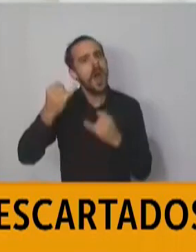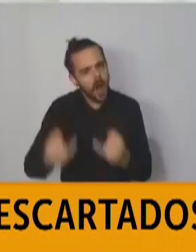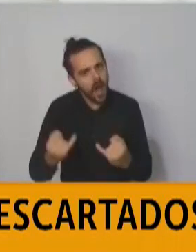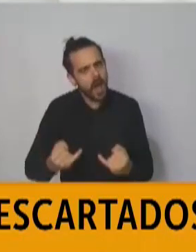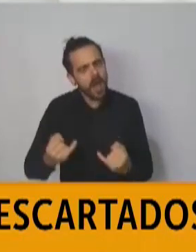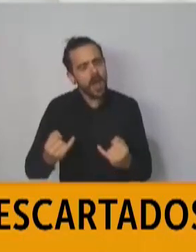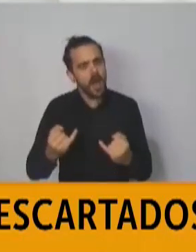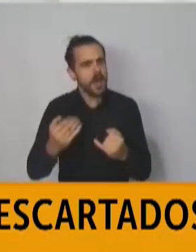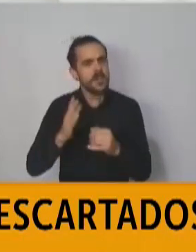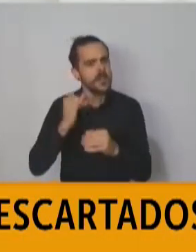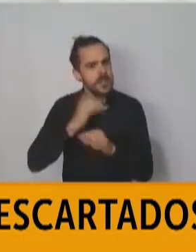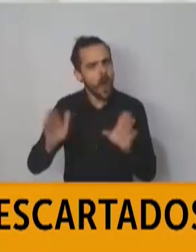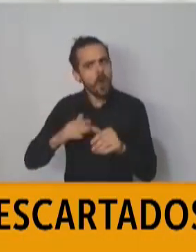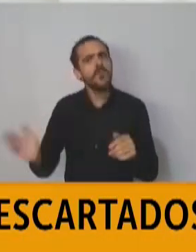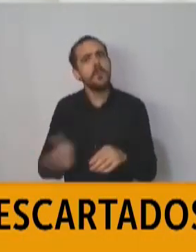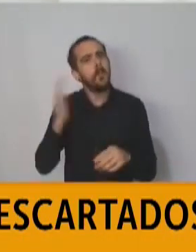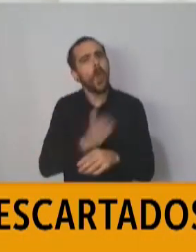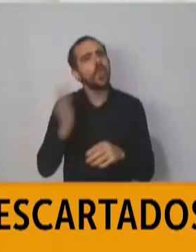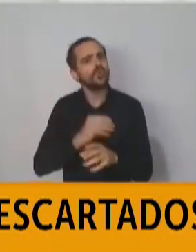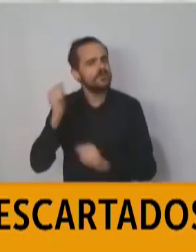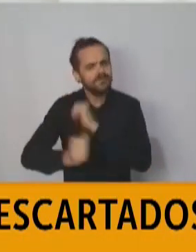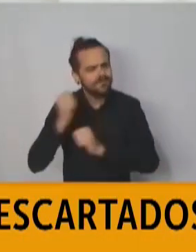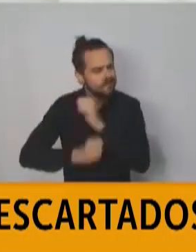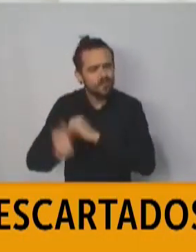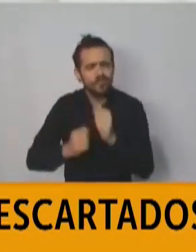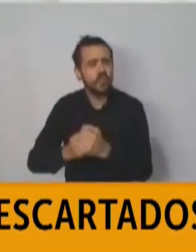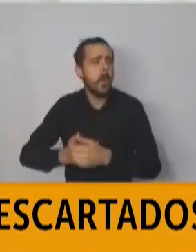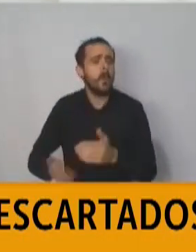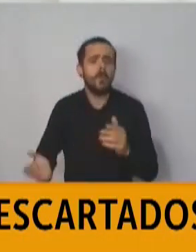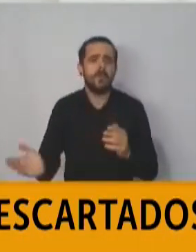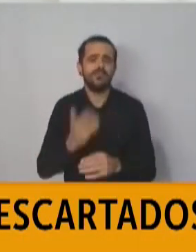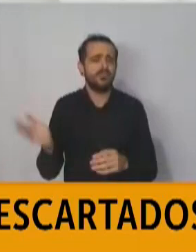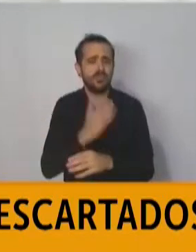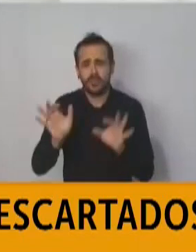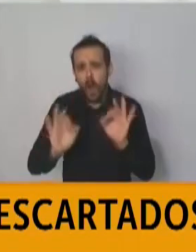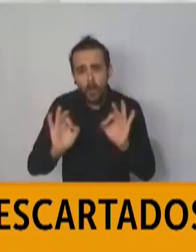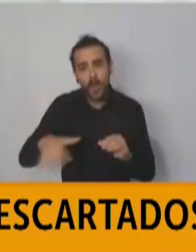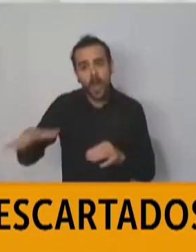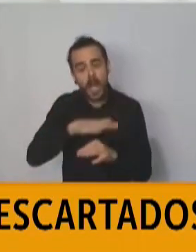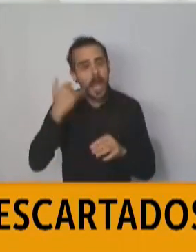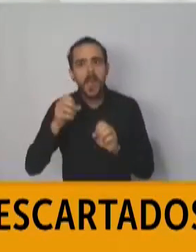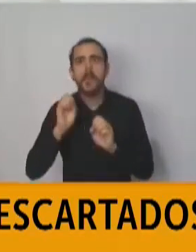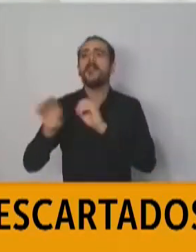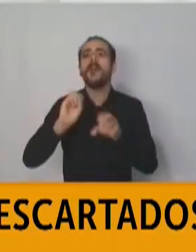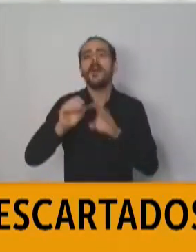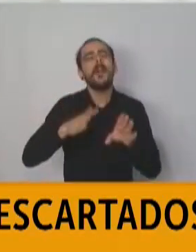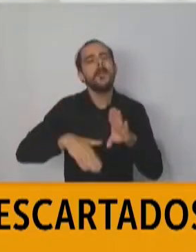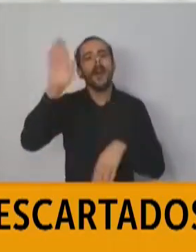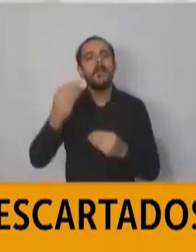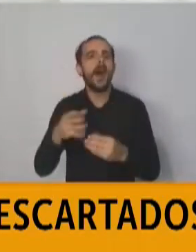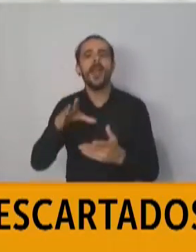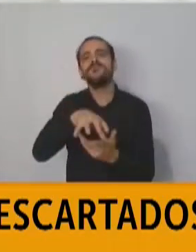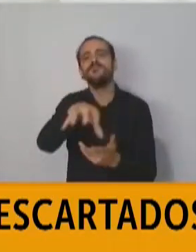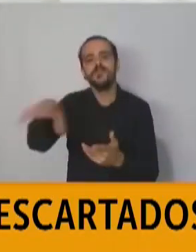elaboración, una producción de alcohol en gel a nivel local que nos permita abastecer a todos los efectores públicos de